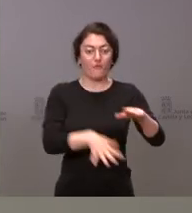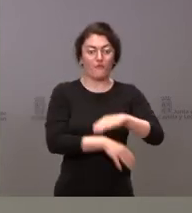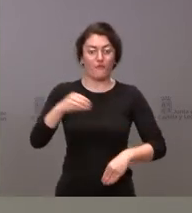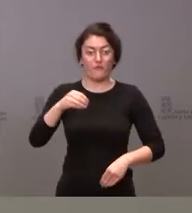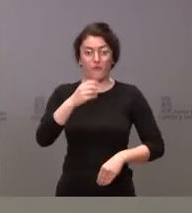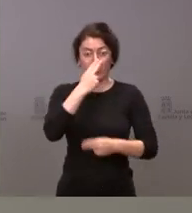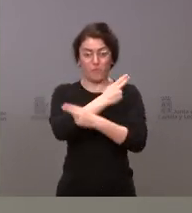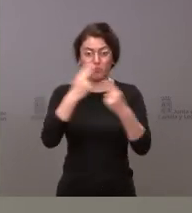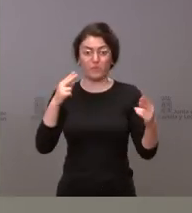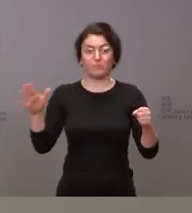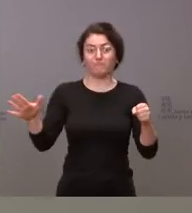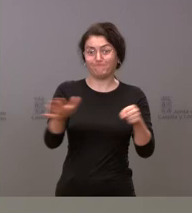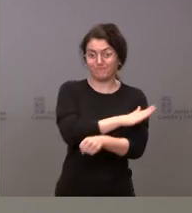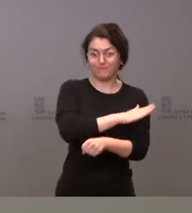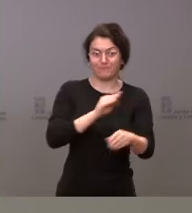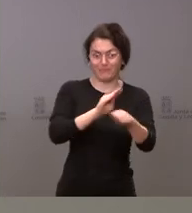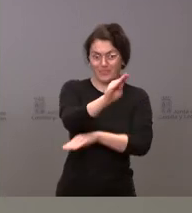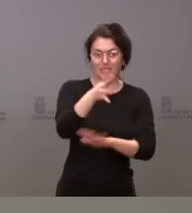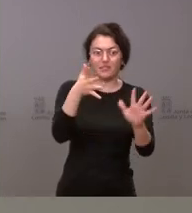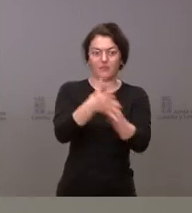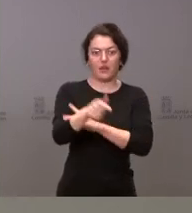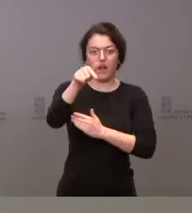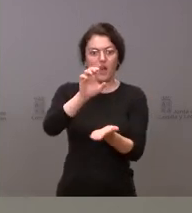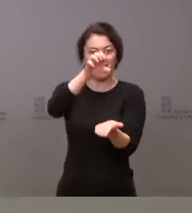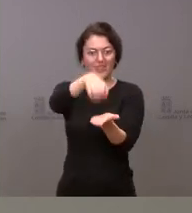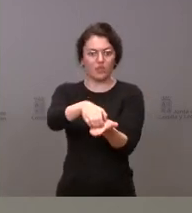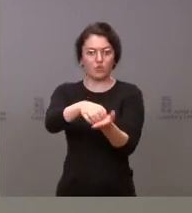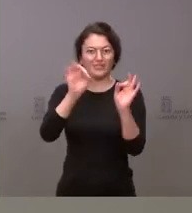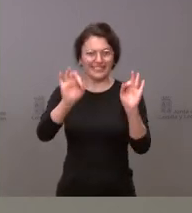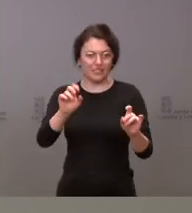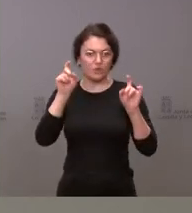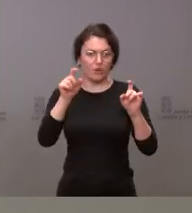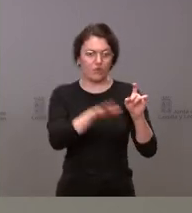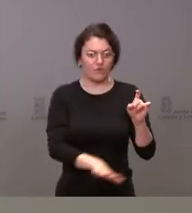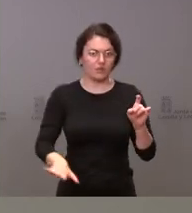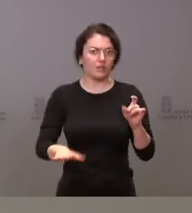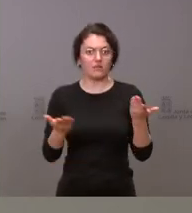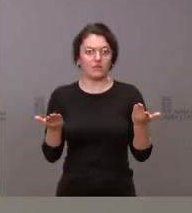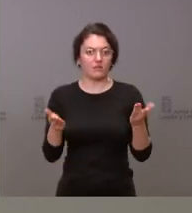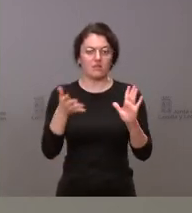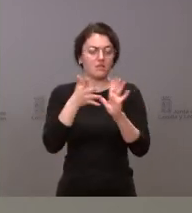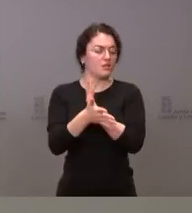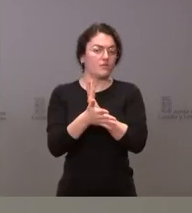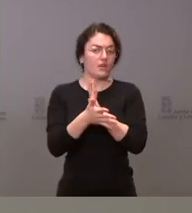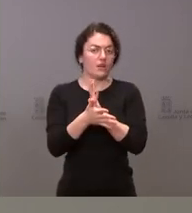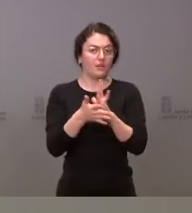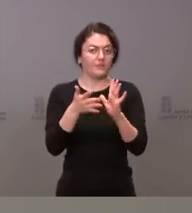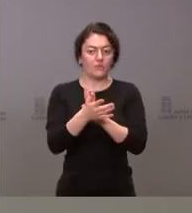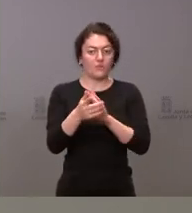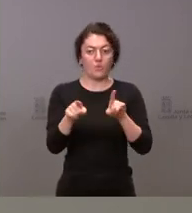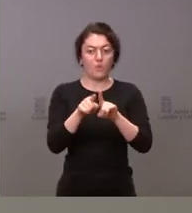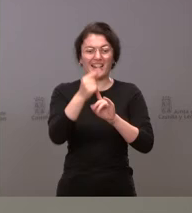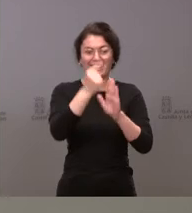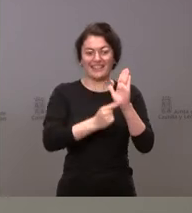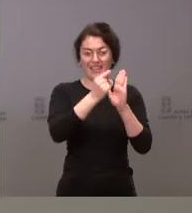consideración de escuela infantil, de formación infantil desde el punto de vista de la escolarización. Por tanto, son criterios con carácter